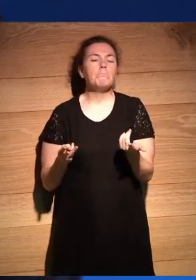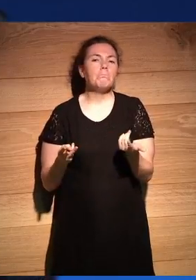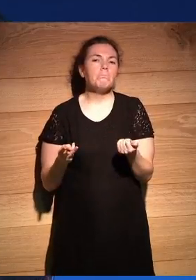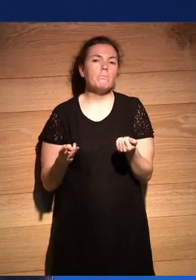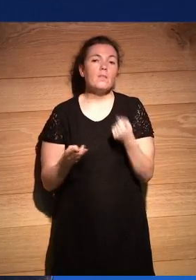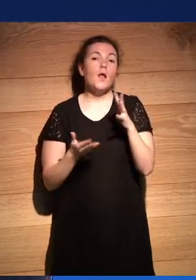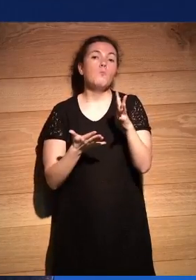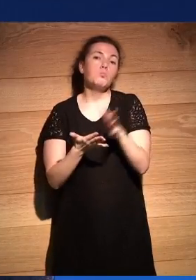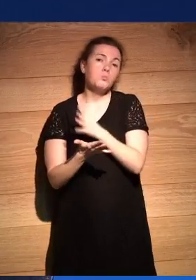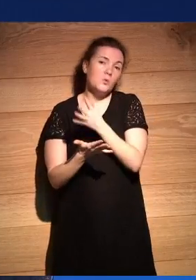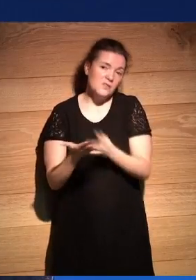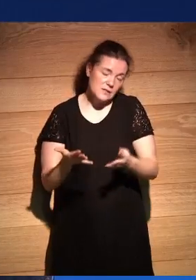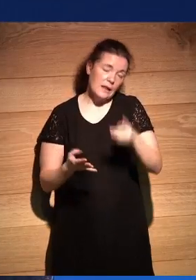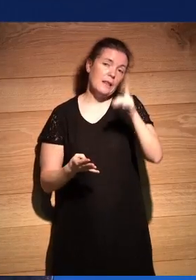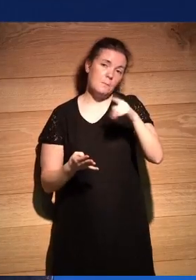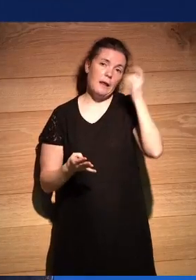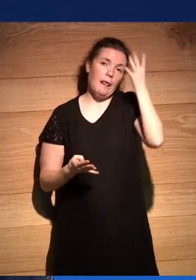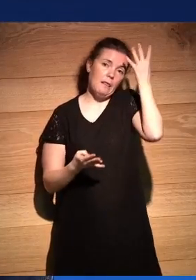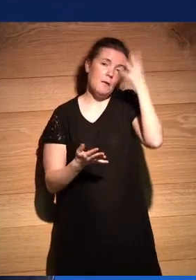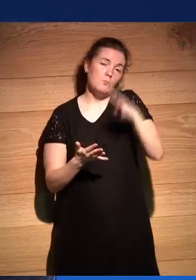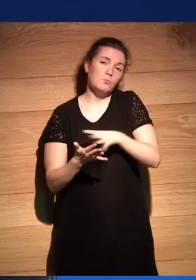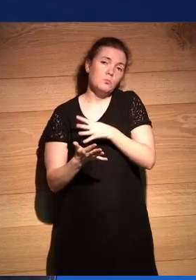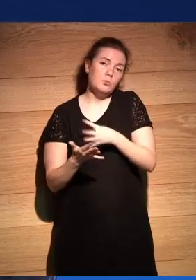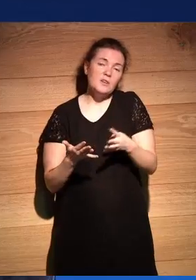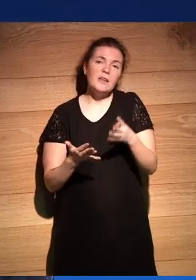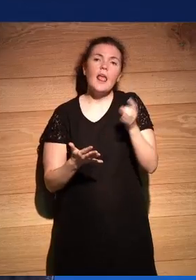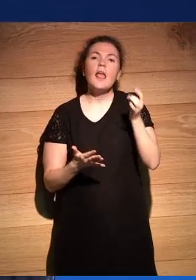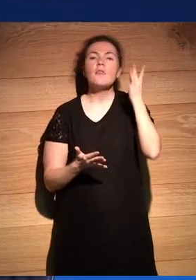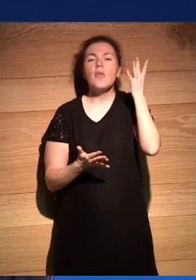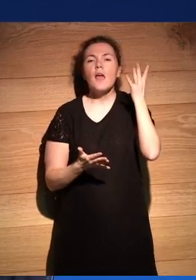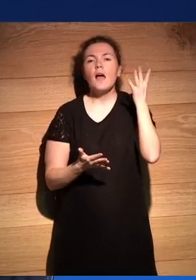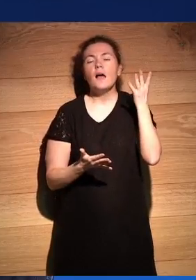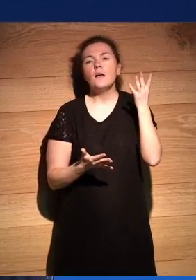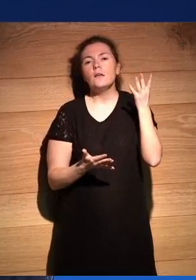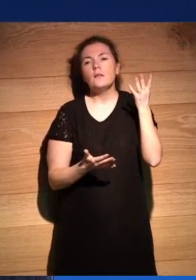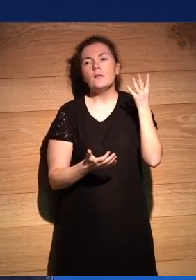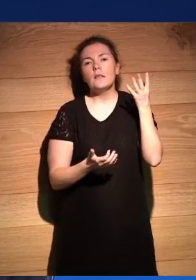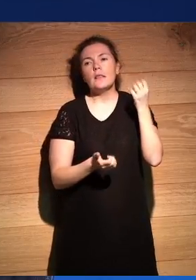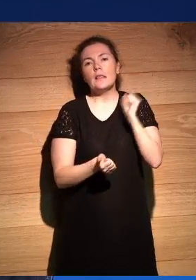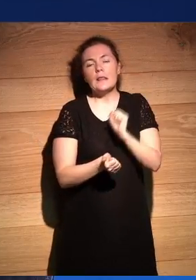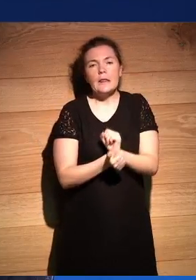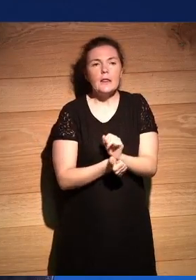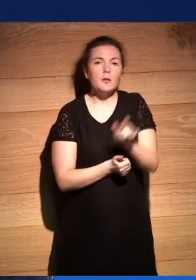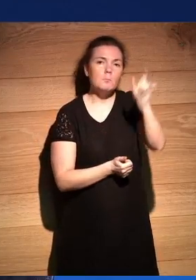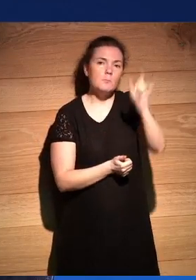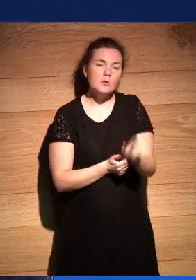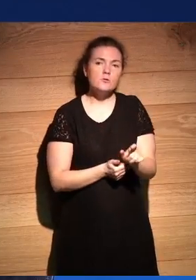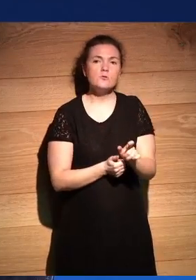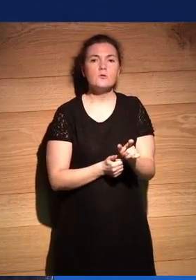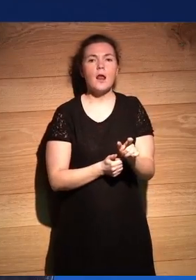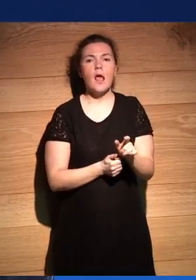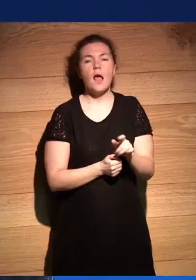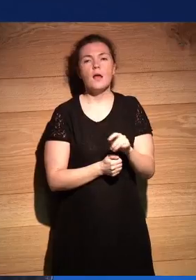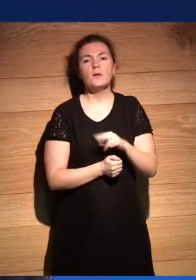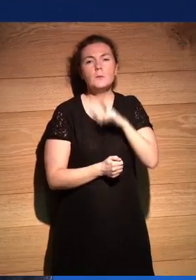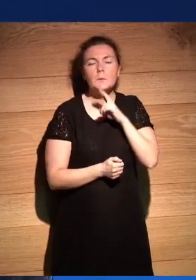la poesía la idea la idea del letrerido como ser más o menos invulnerable ¿no? está